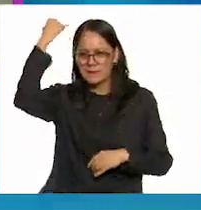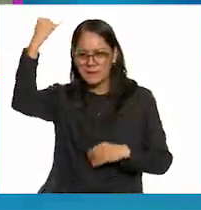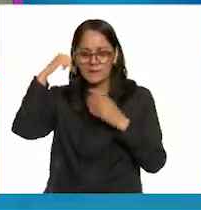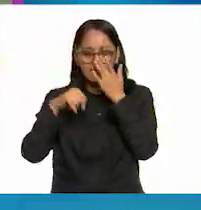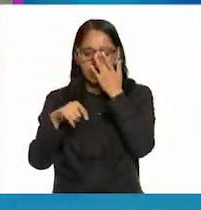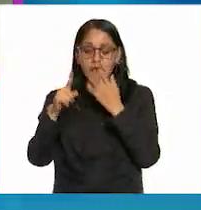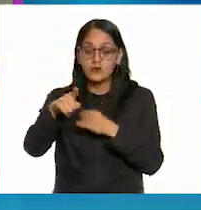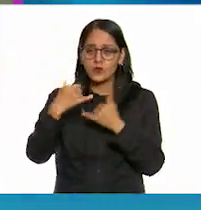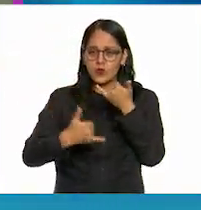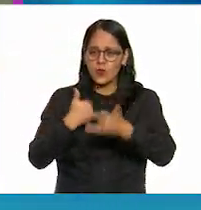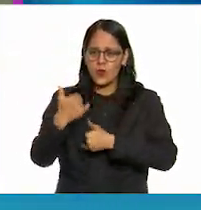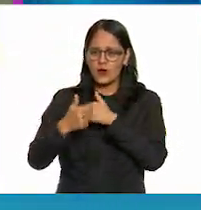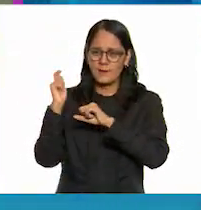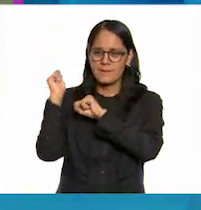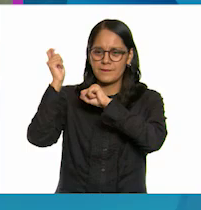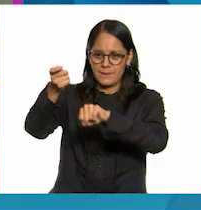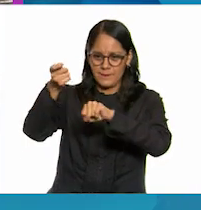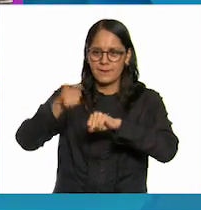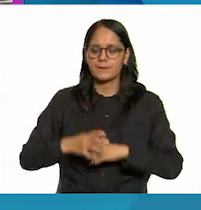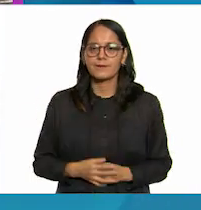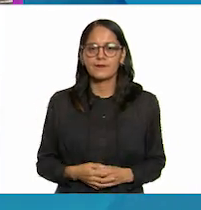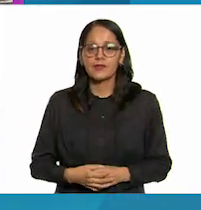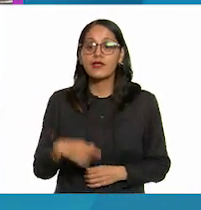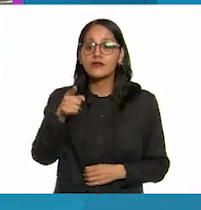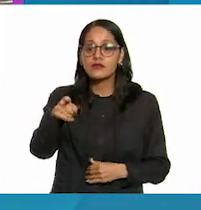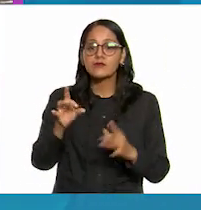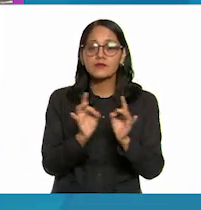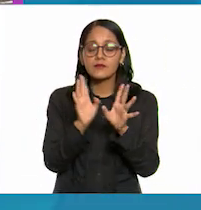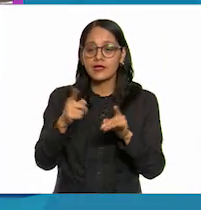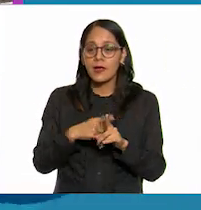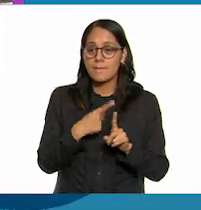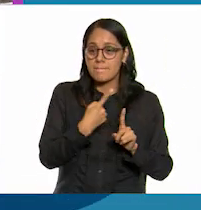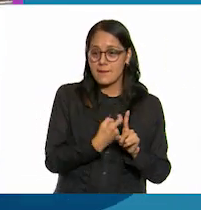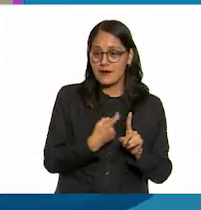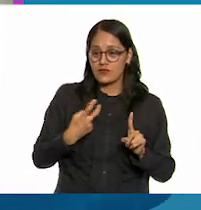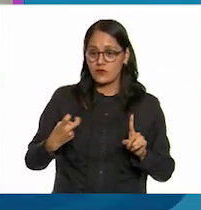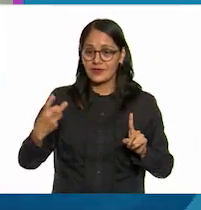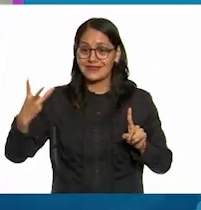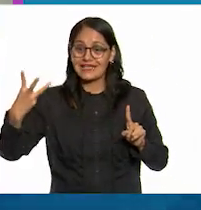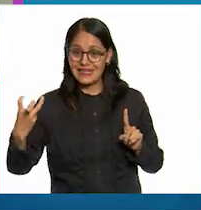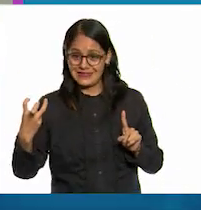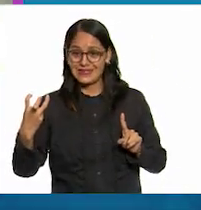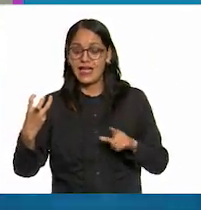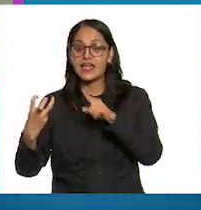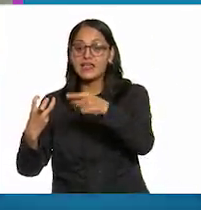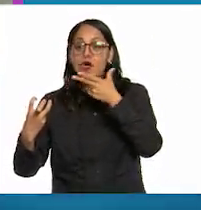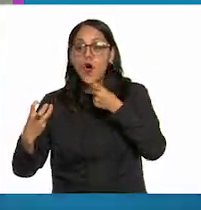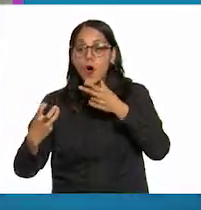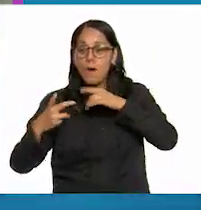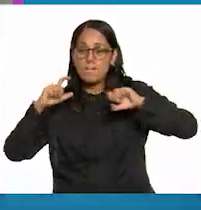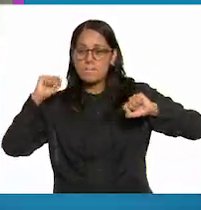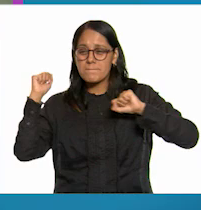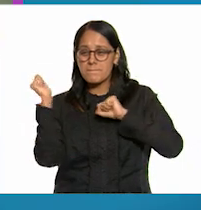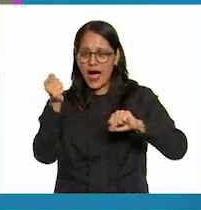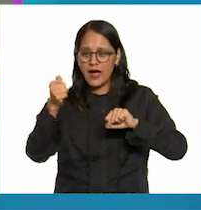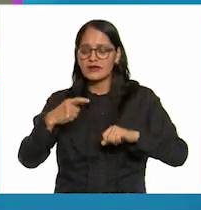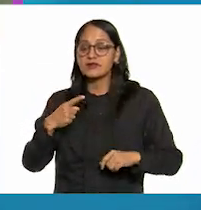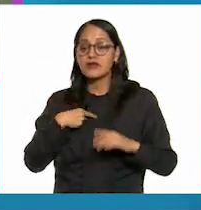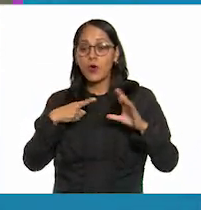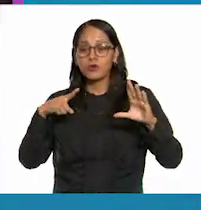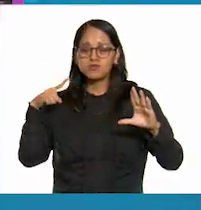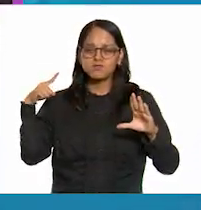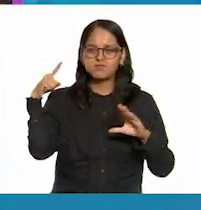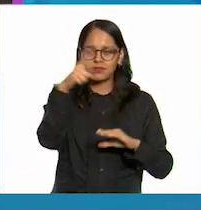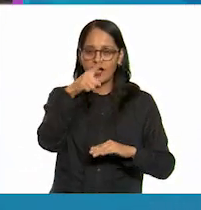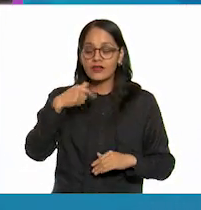jugador de béisbol y estás en la tercera base y un amigo dio un batazo corres hacia el home y